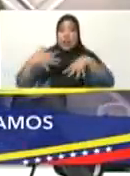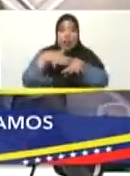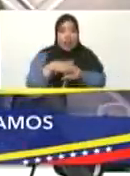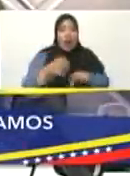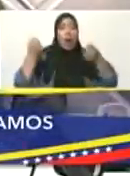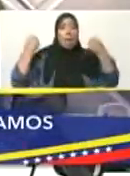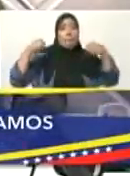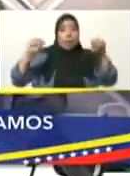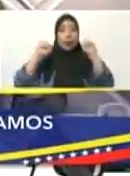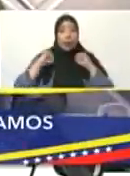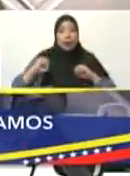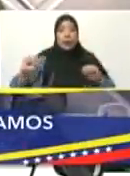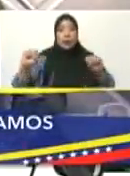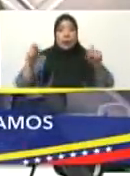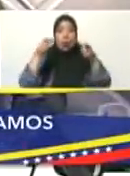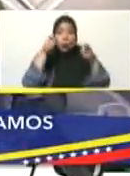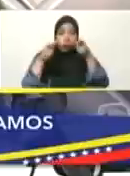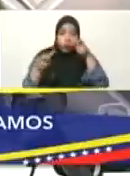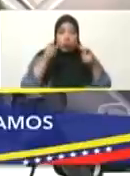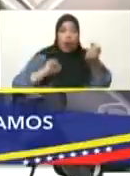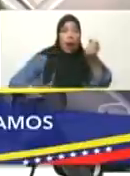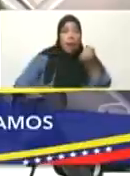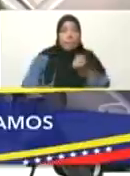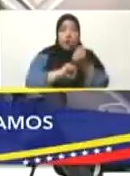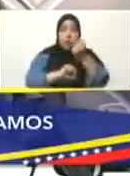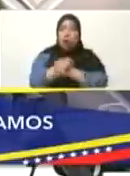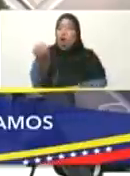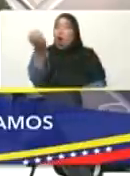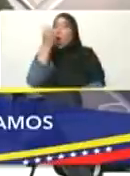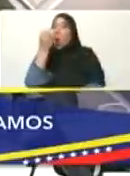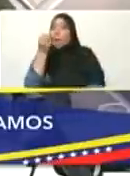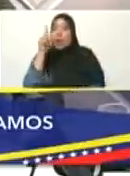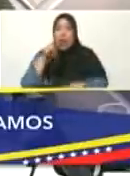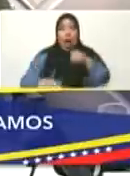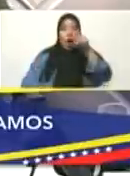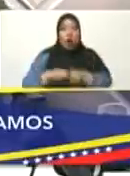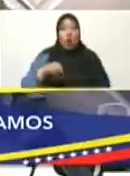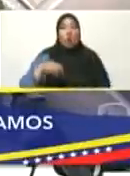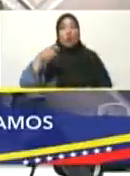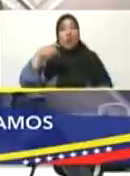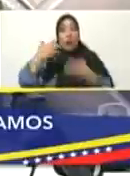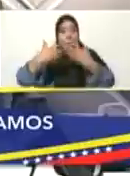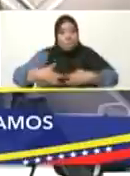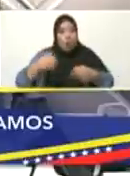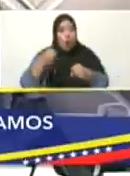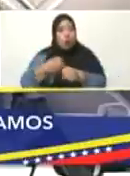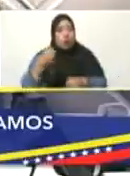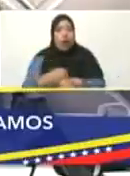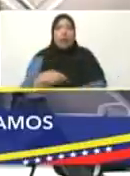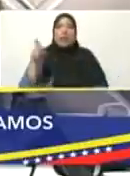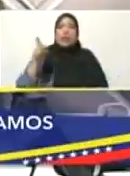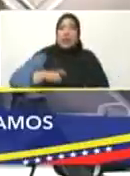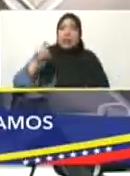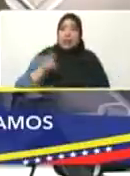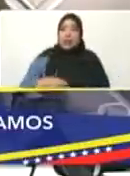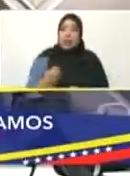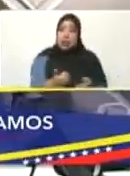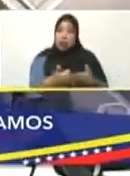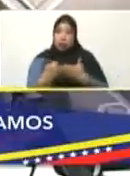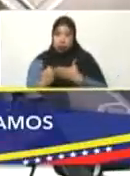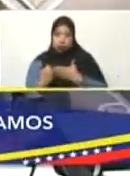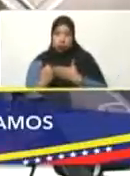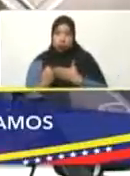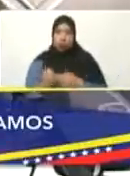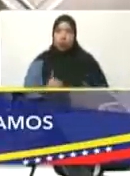Activados. Apoyar con alimentos en seres, maquinaria y agua. Garantizado. Estaba